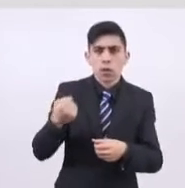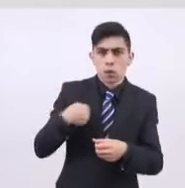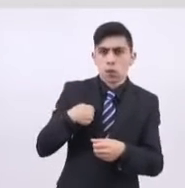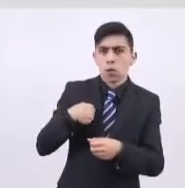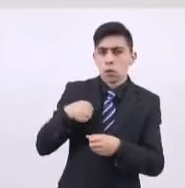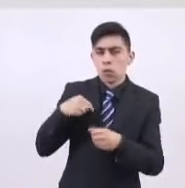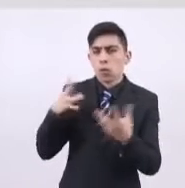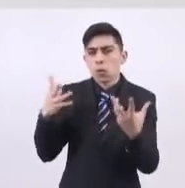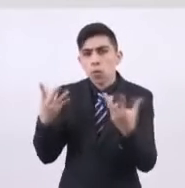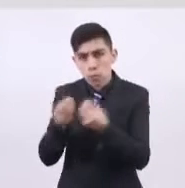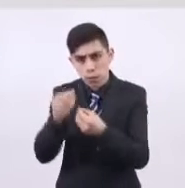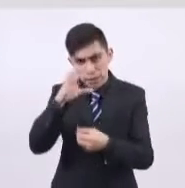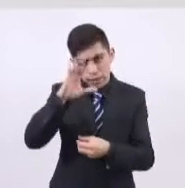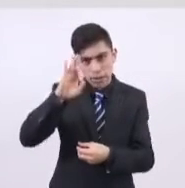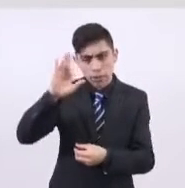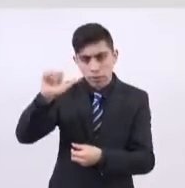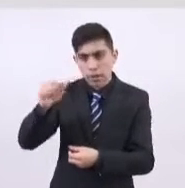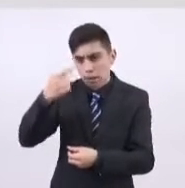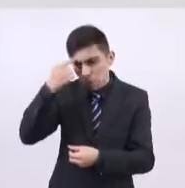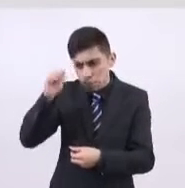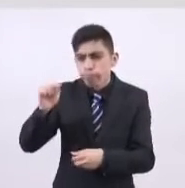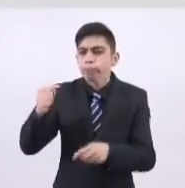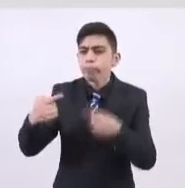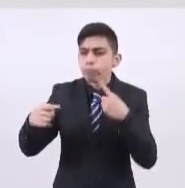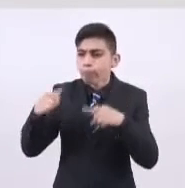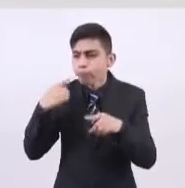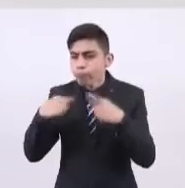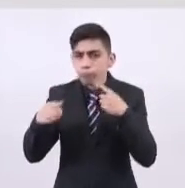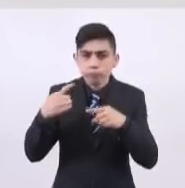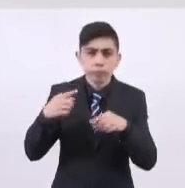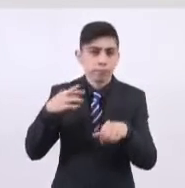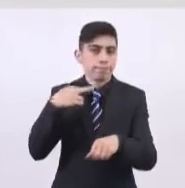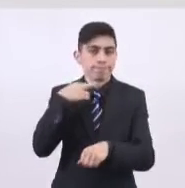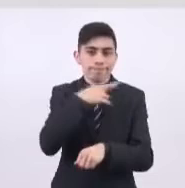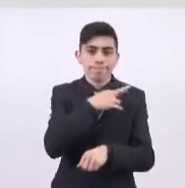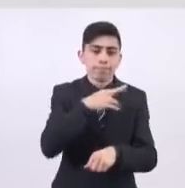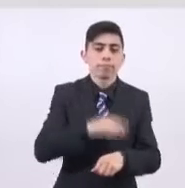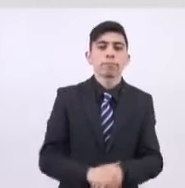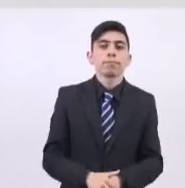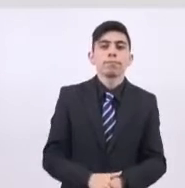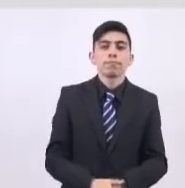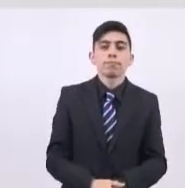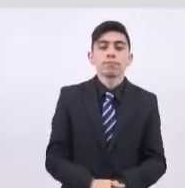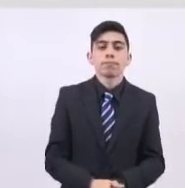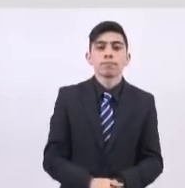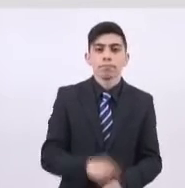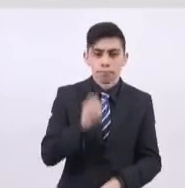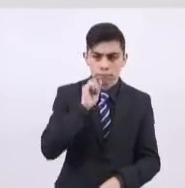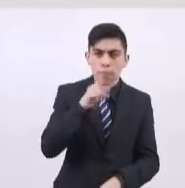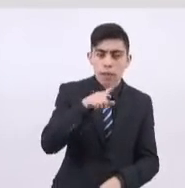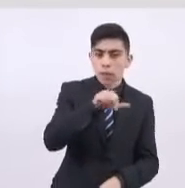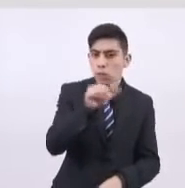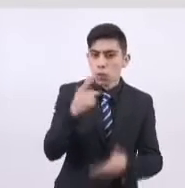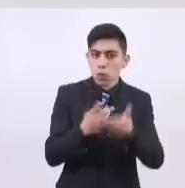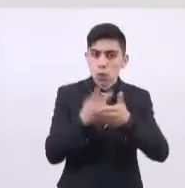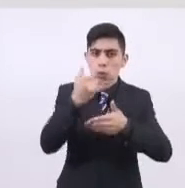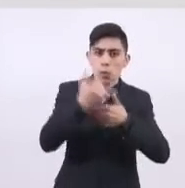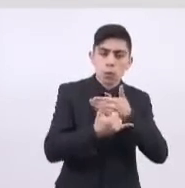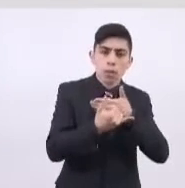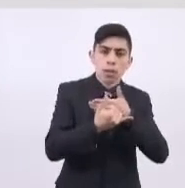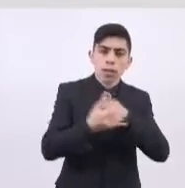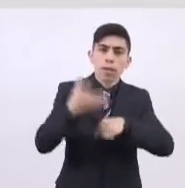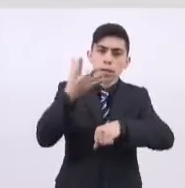CFA a la brevedad para agilizar todas estas tareas. En paralelo, está en curso el proyecto para la